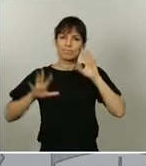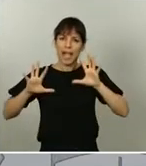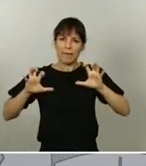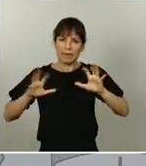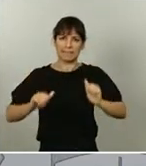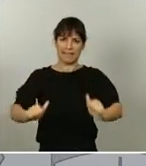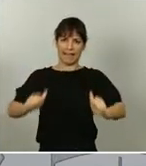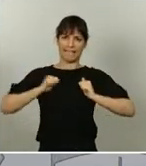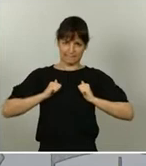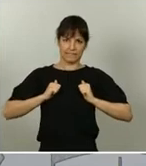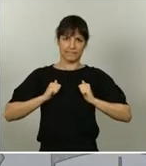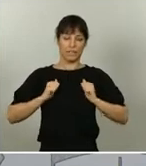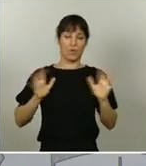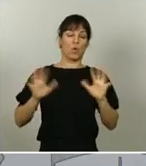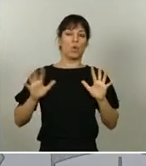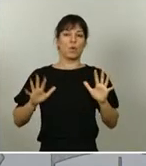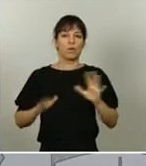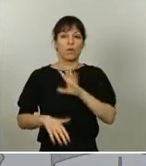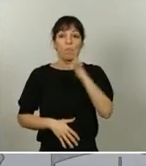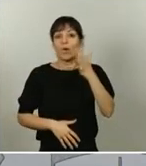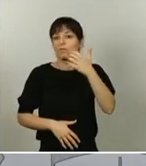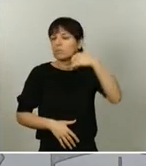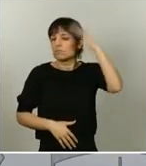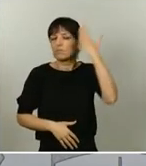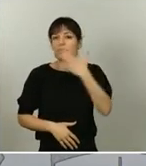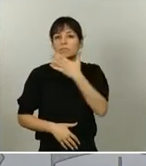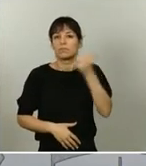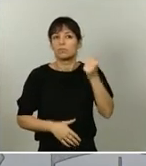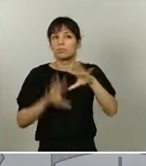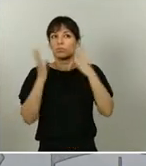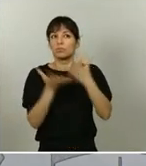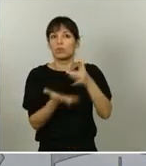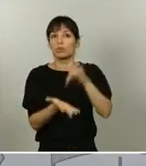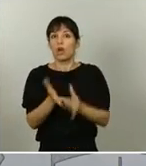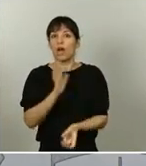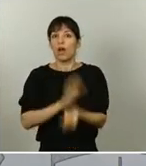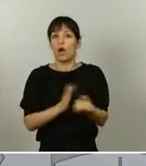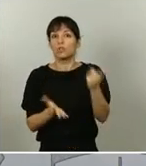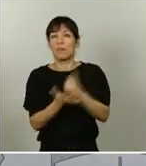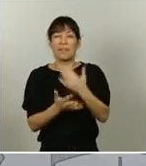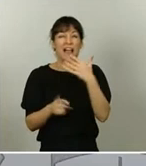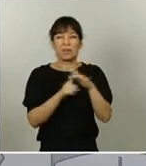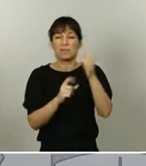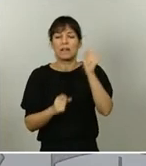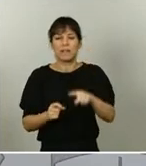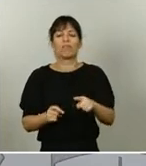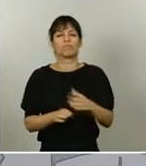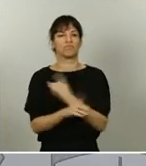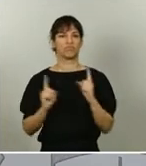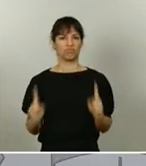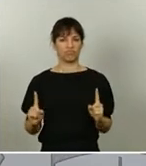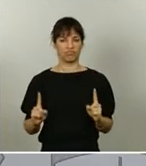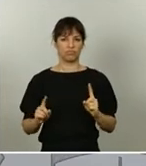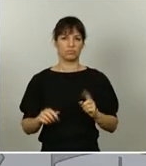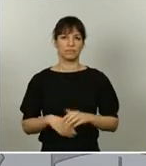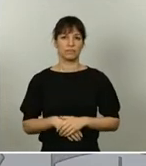por si el mundo sufre una nueva calamidad de estas características. Debemos extraer todas las lecciones de